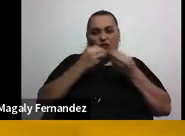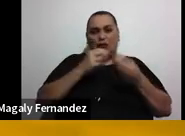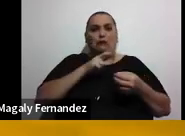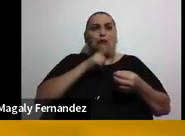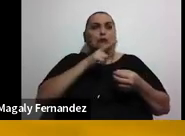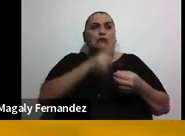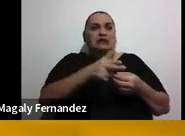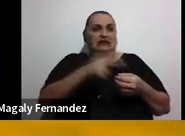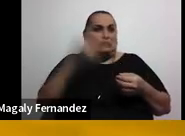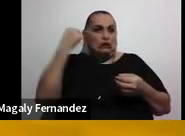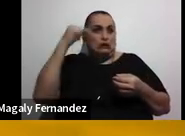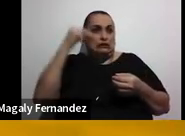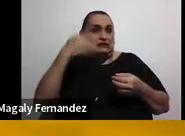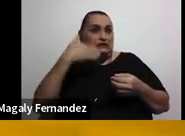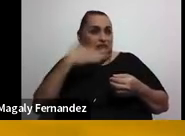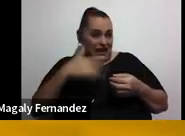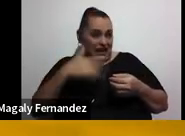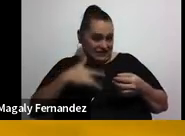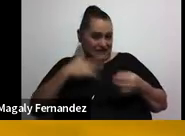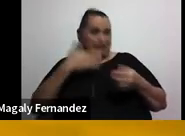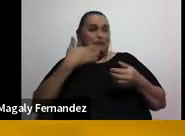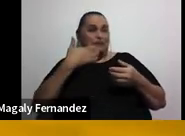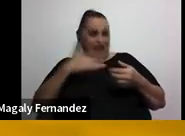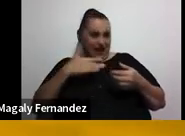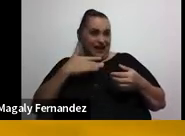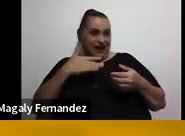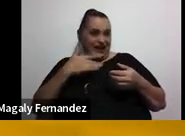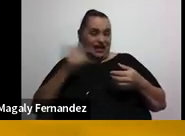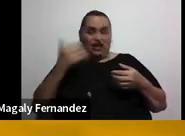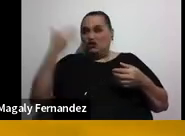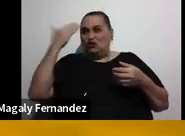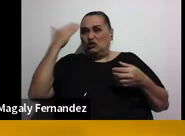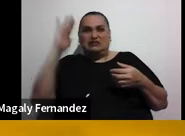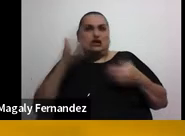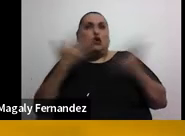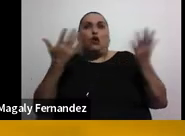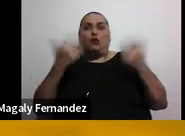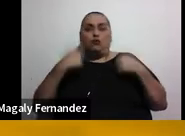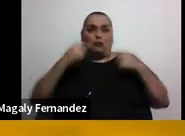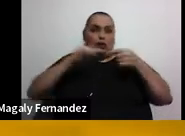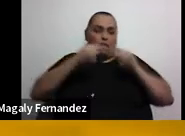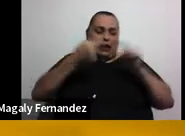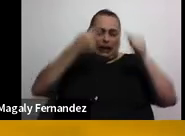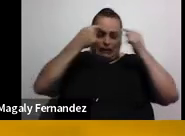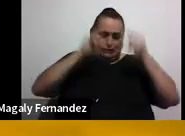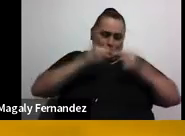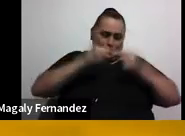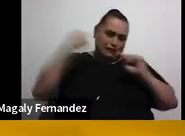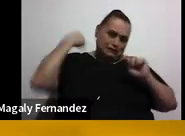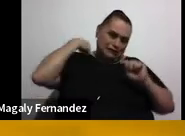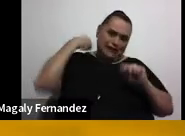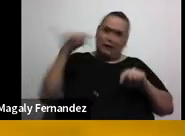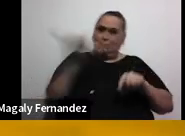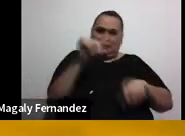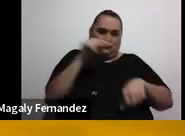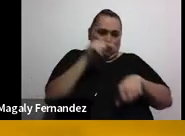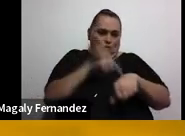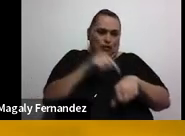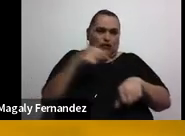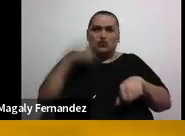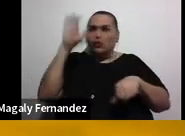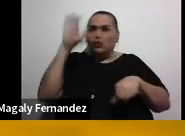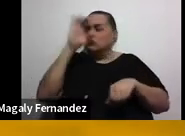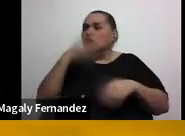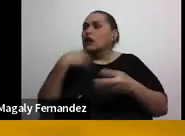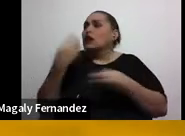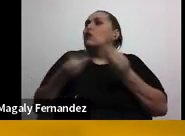noticia. No voy a saber, vamos a ver, me puede oler la espalda, la cabeza en el mismo instante, voy a tener que buscar qué es lo que voy a